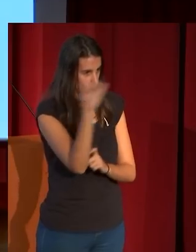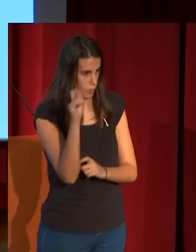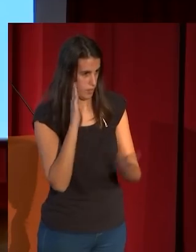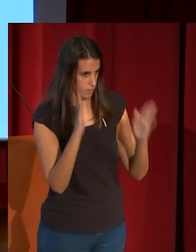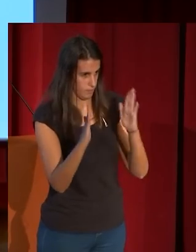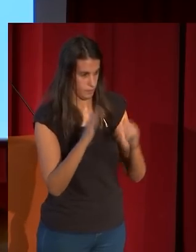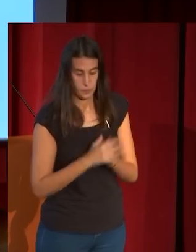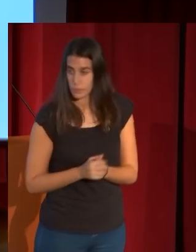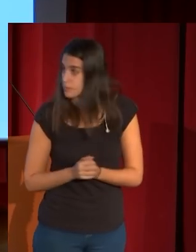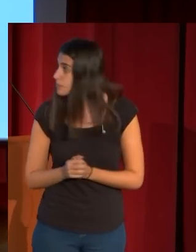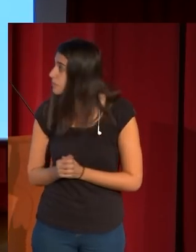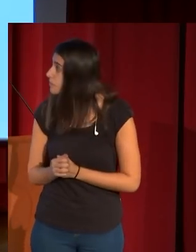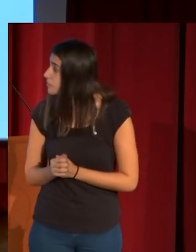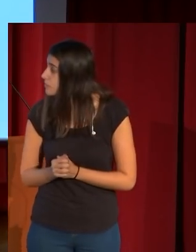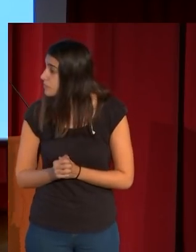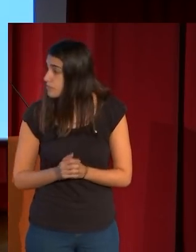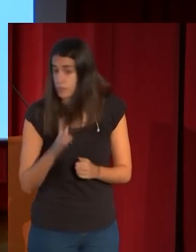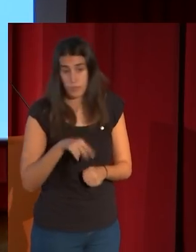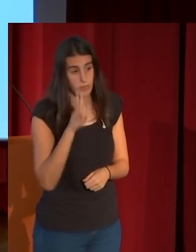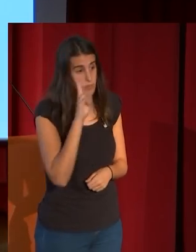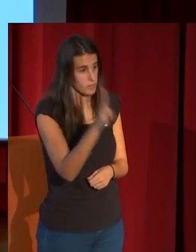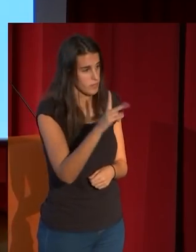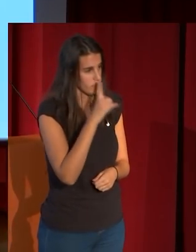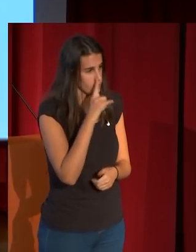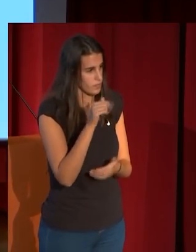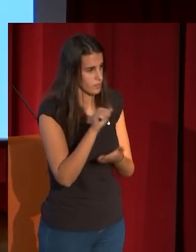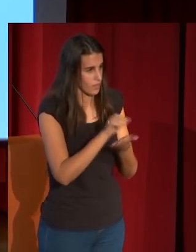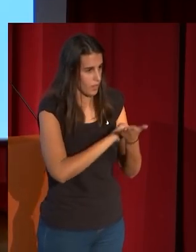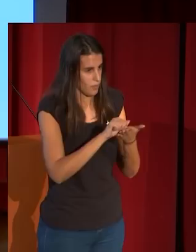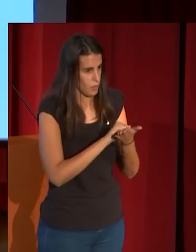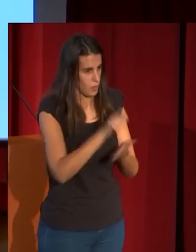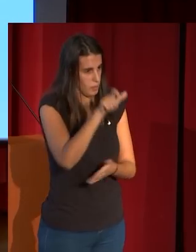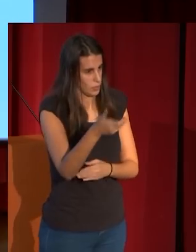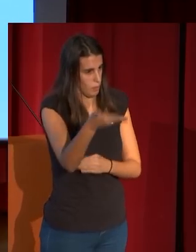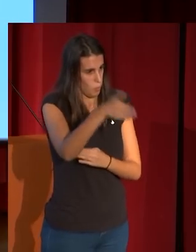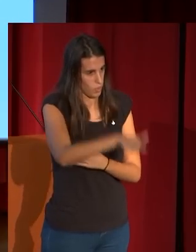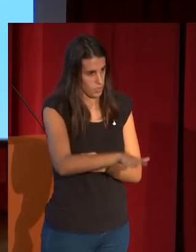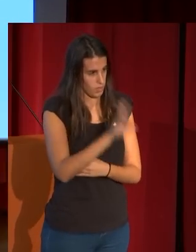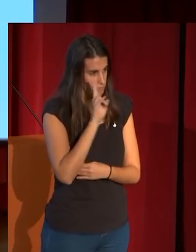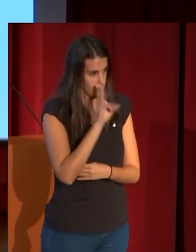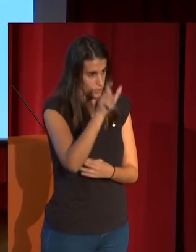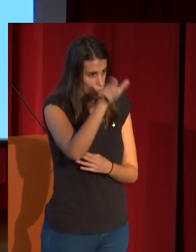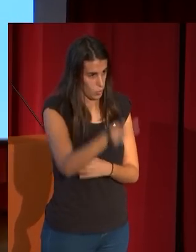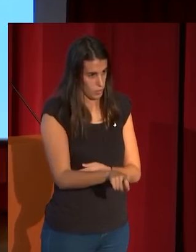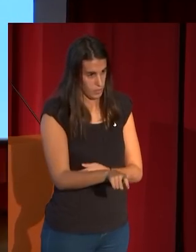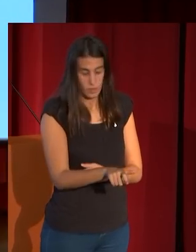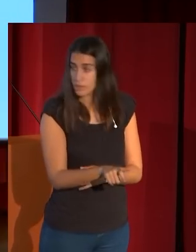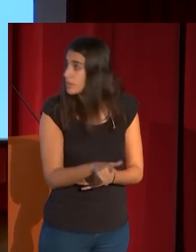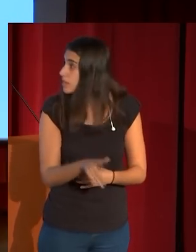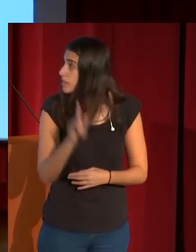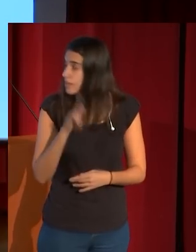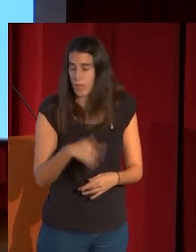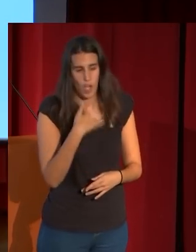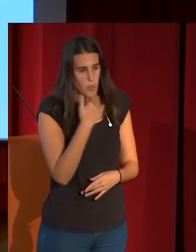momento. Aquí ven también el escorzo del cabileño muerto, también esa severidad, esa